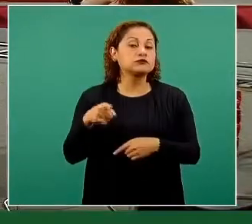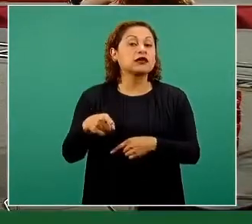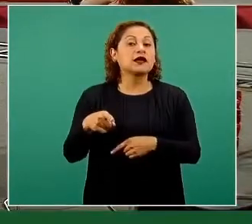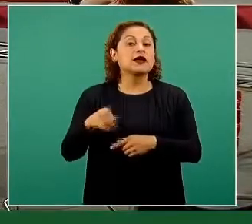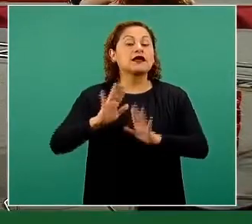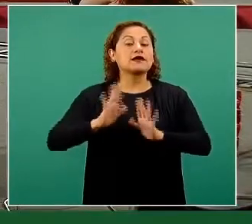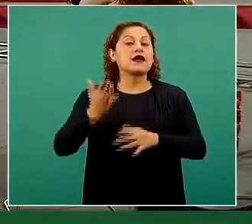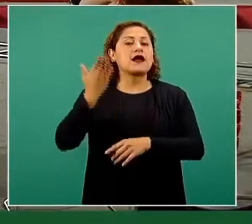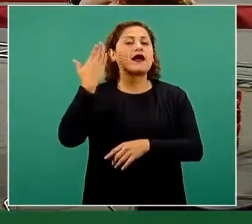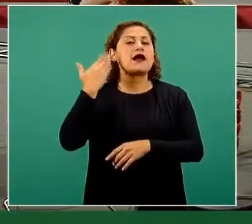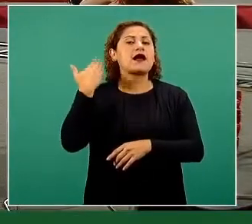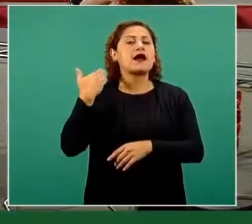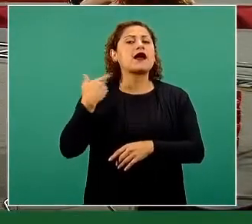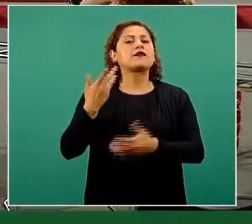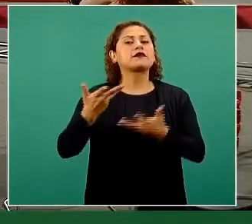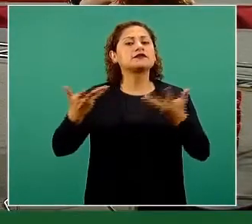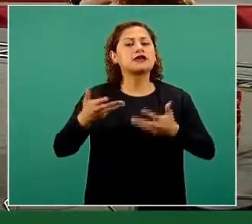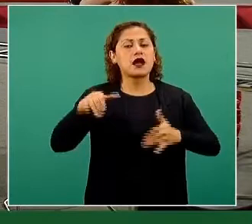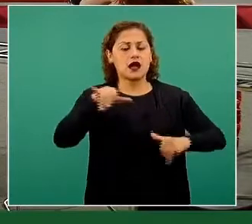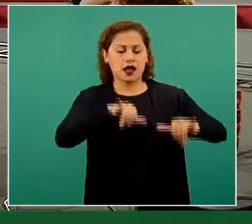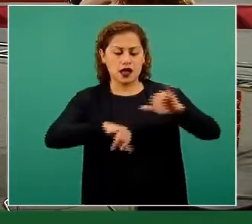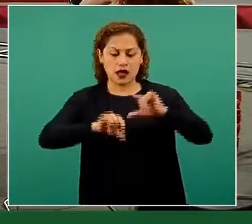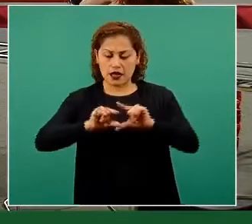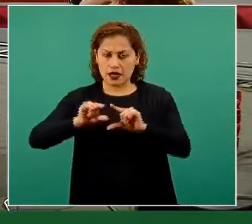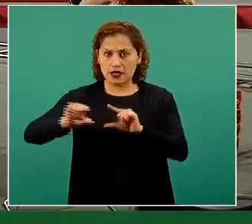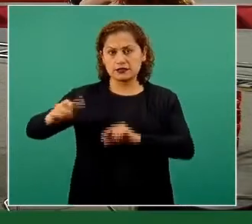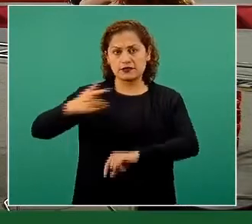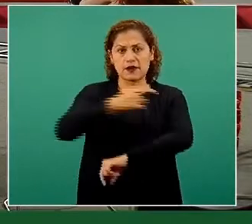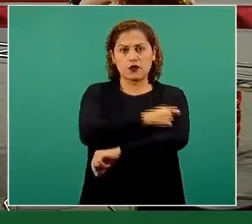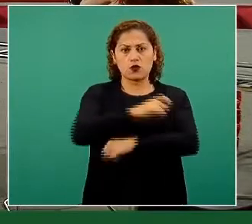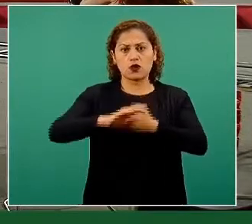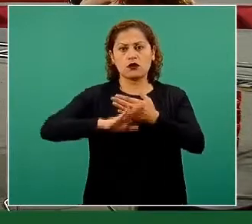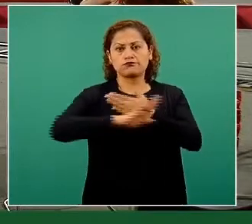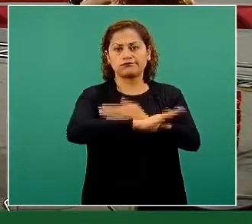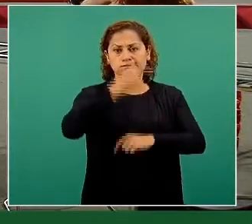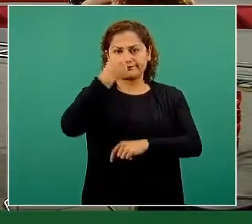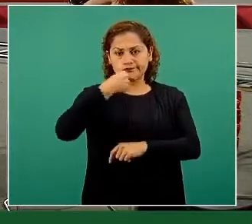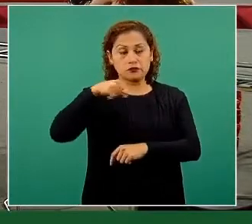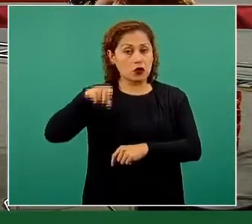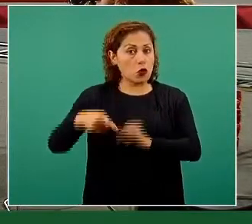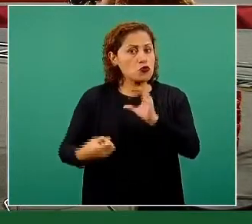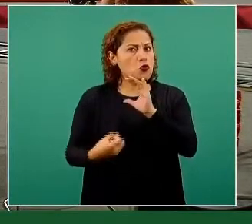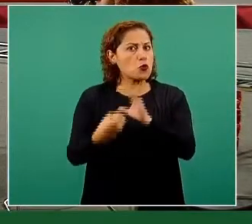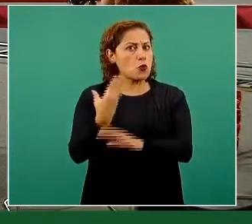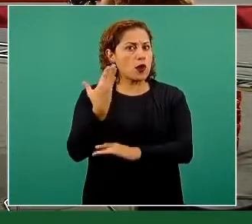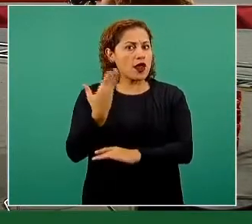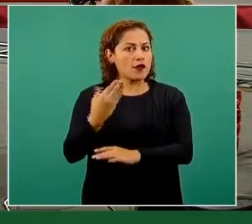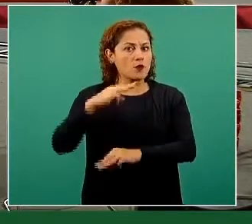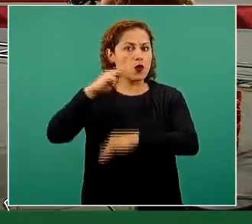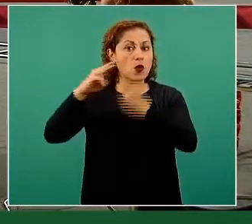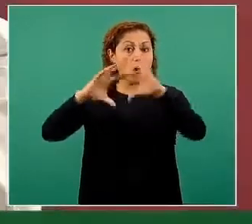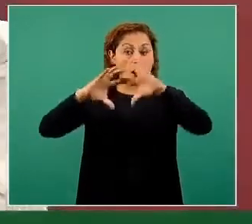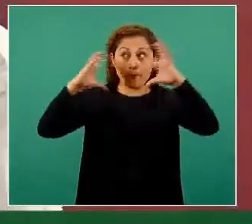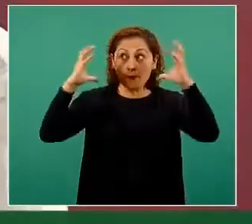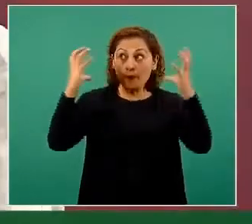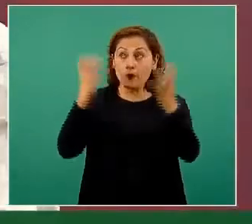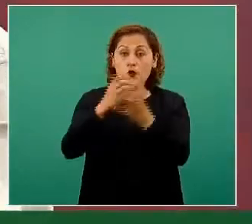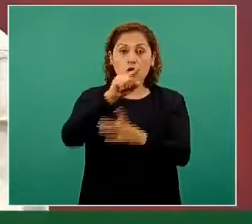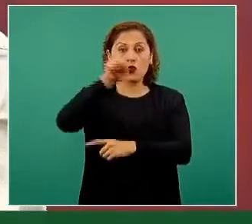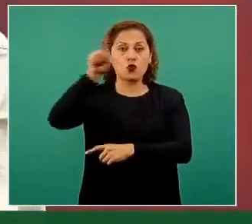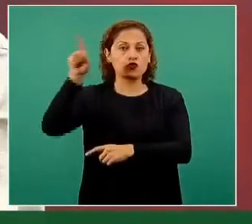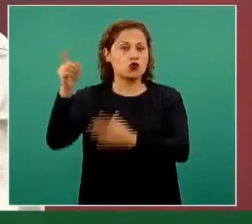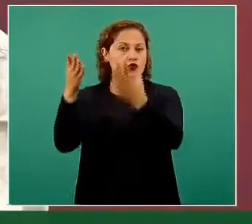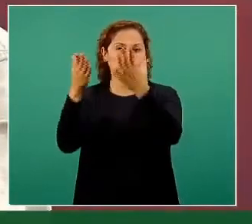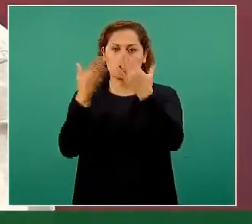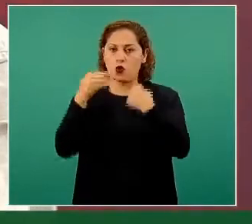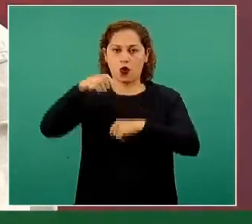la vacuna contra influenza con una tecnología novedosa, que en el mundo entero todavía no se libera de manera extensiva.